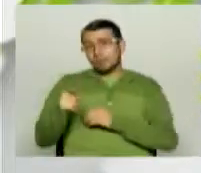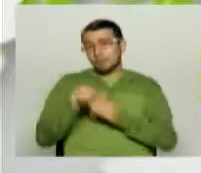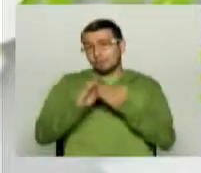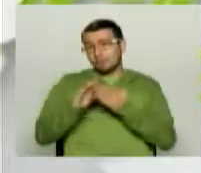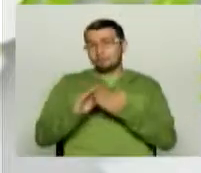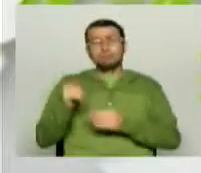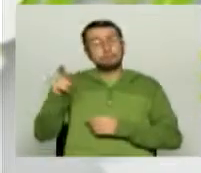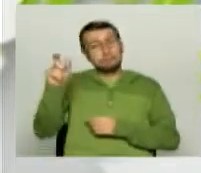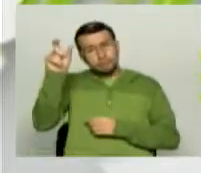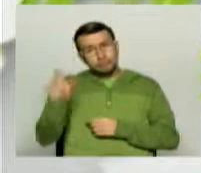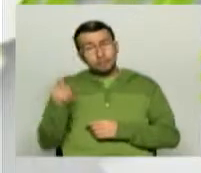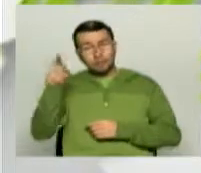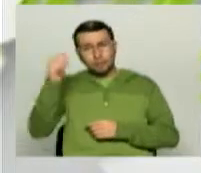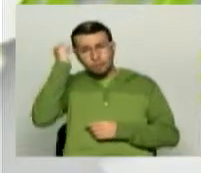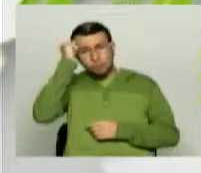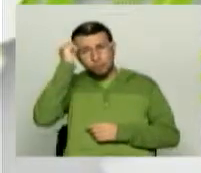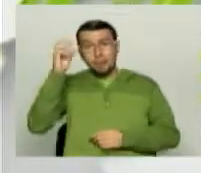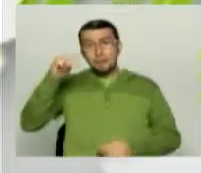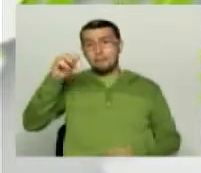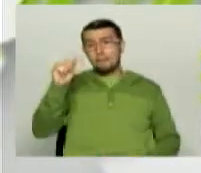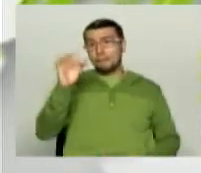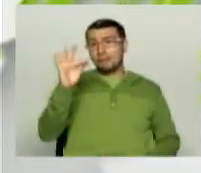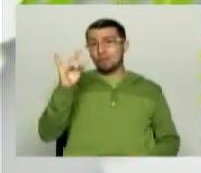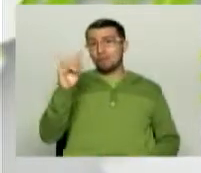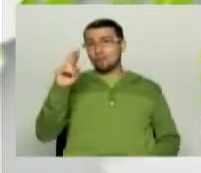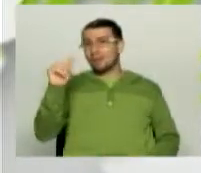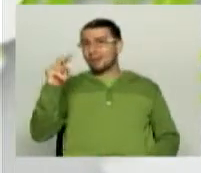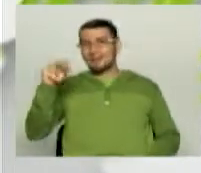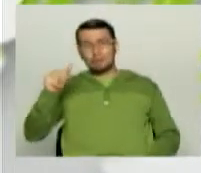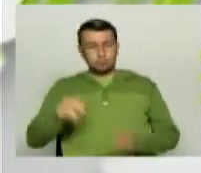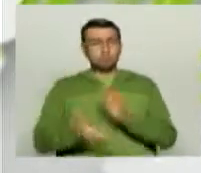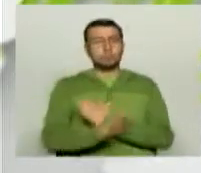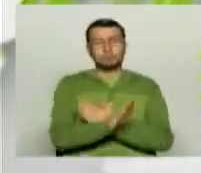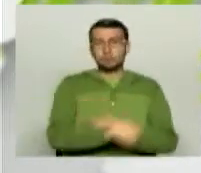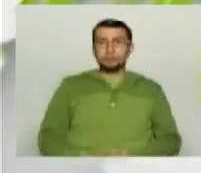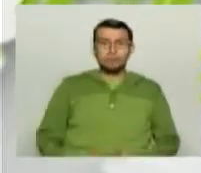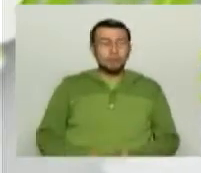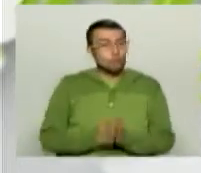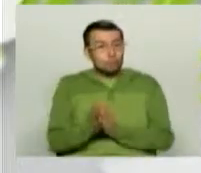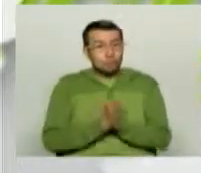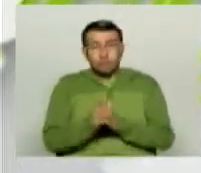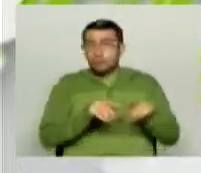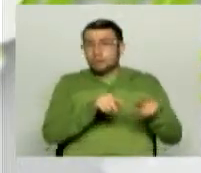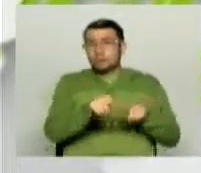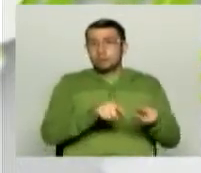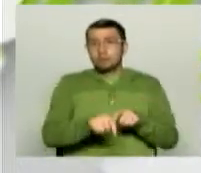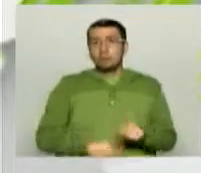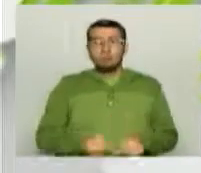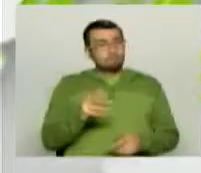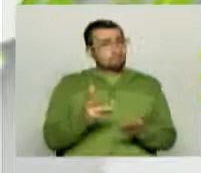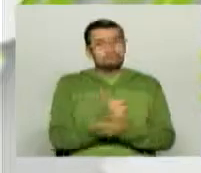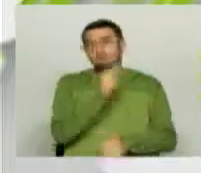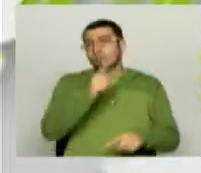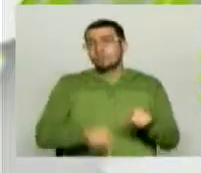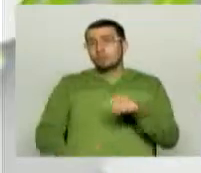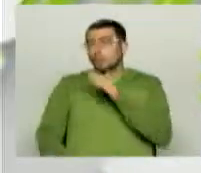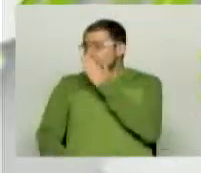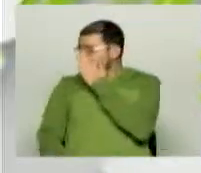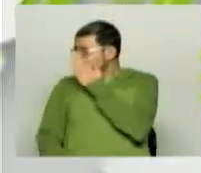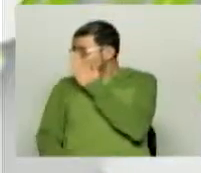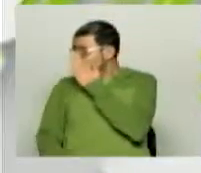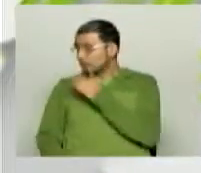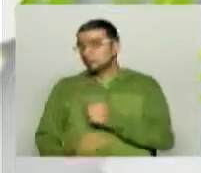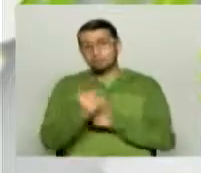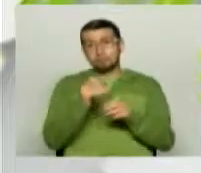y la esperanza movía al país. Aunque éramos favoritos por el desempeño en las eliminatorias, no logramos resultados importantes